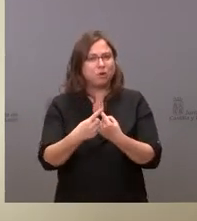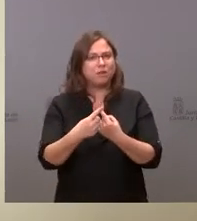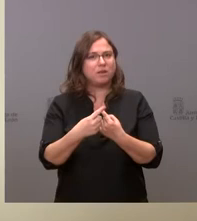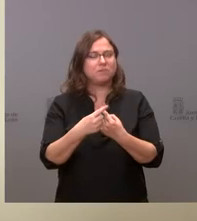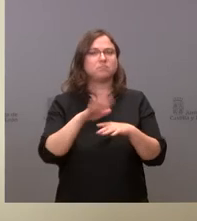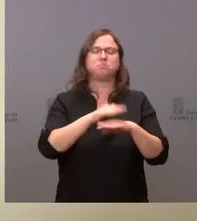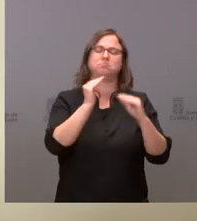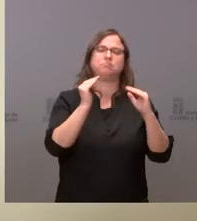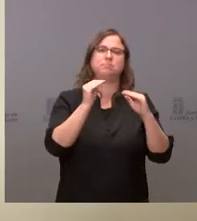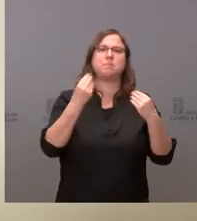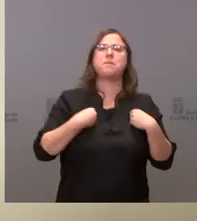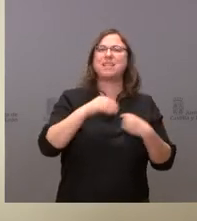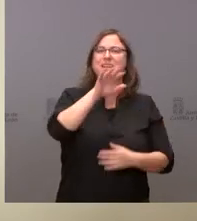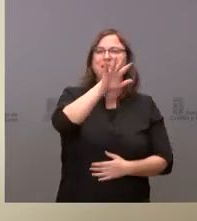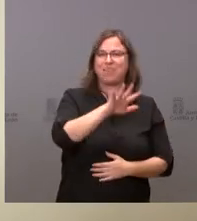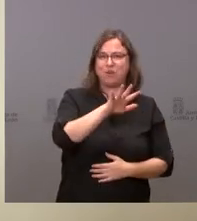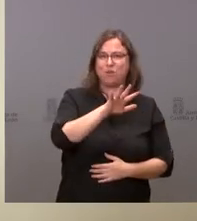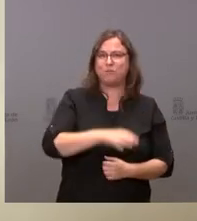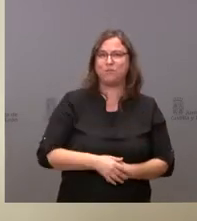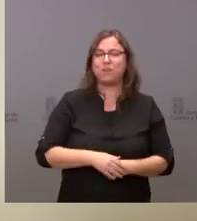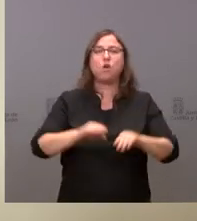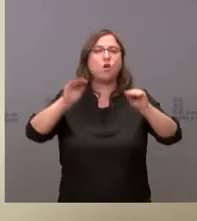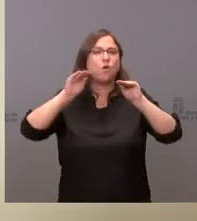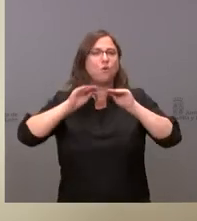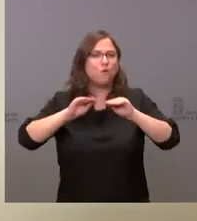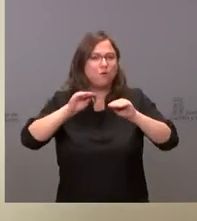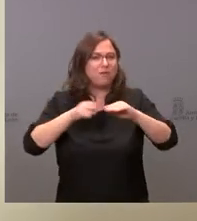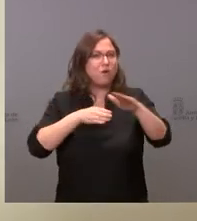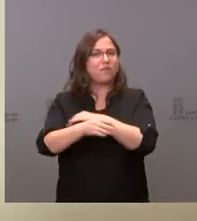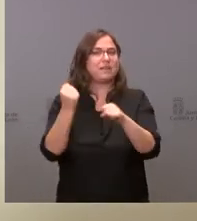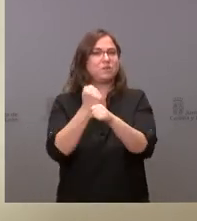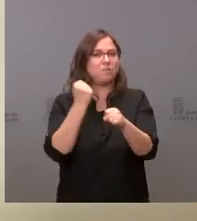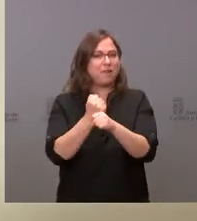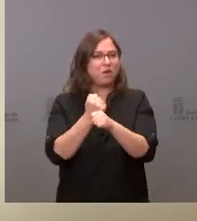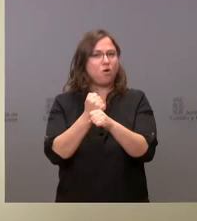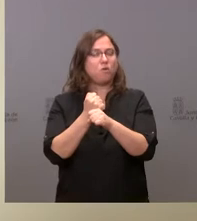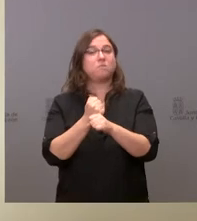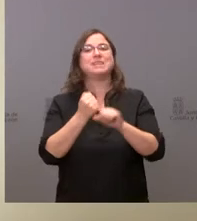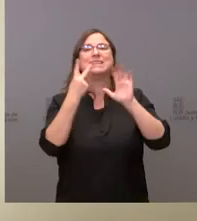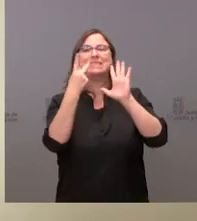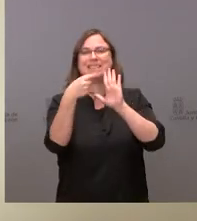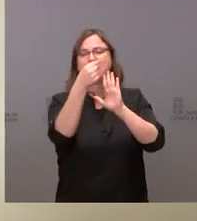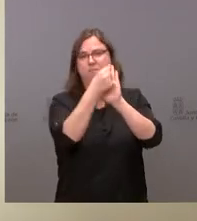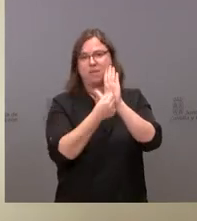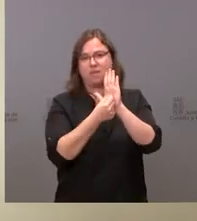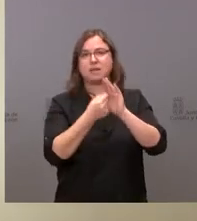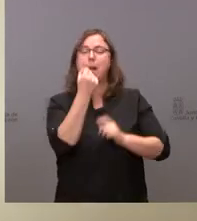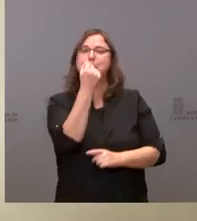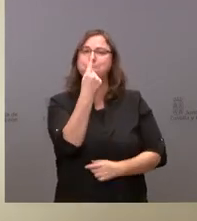medidas, 6.746.000. En formación, acceso al empleo, emprendimiento e innovación, 7 medidas, 1